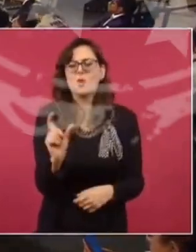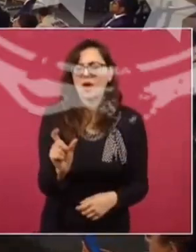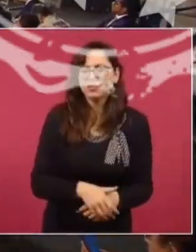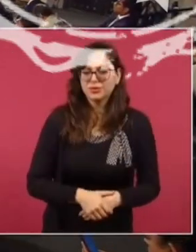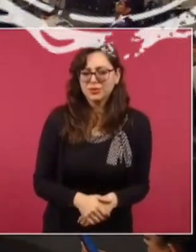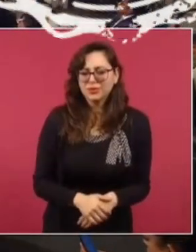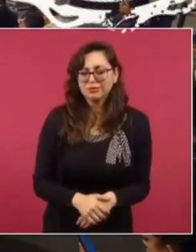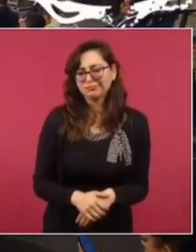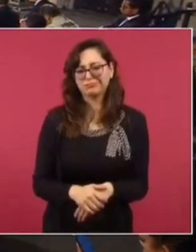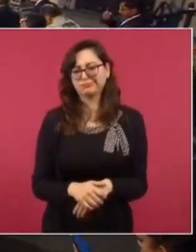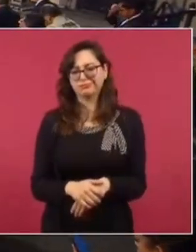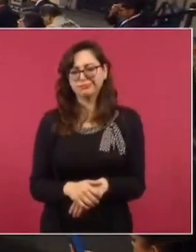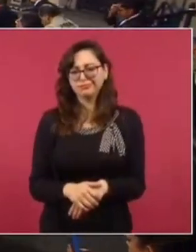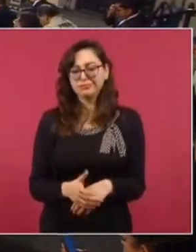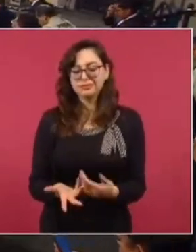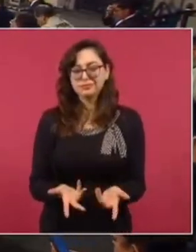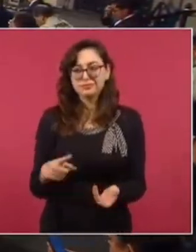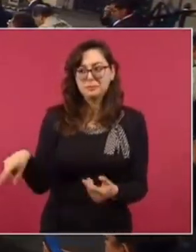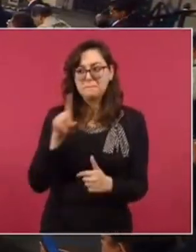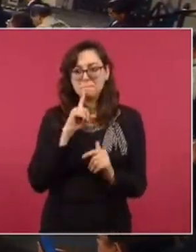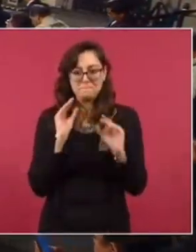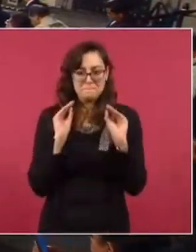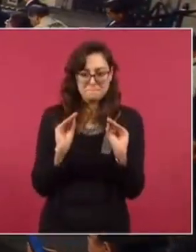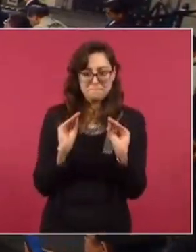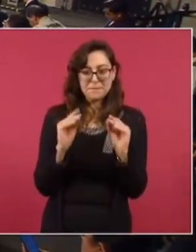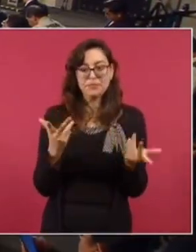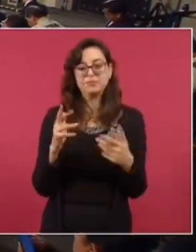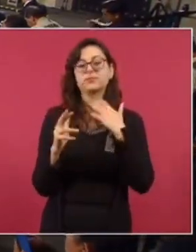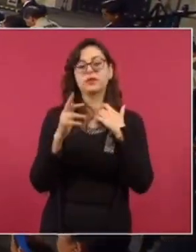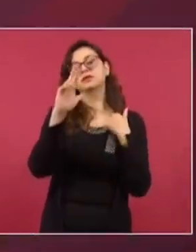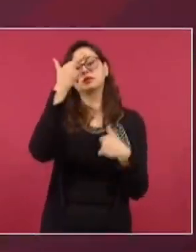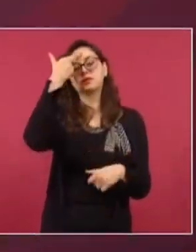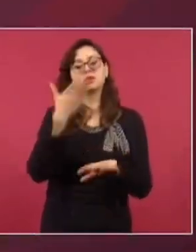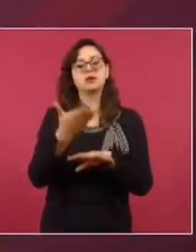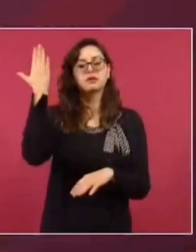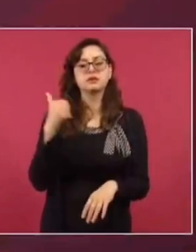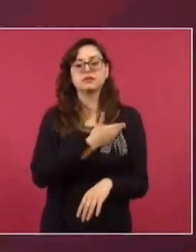Acuérdense cuando quisieron en el gobierno de Calderón